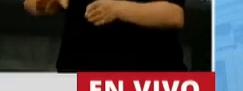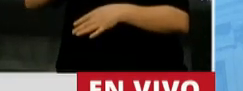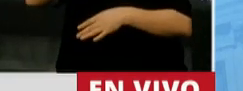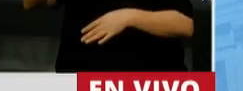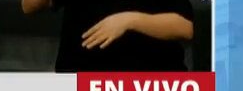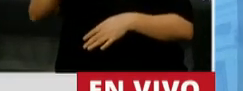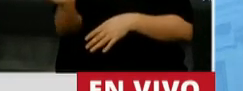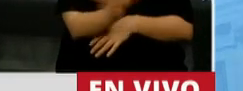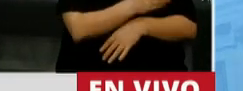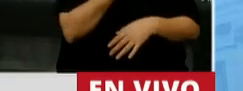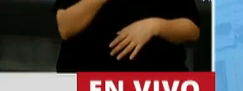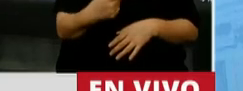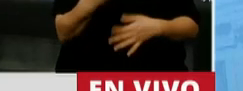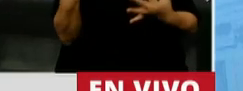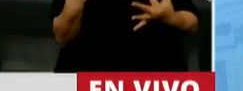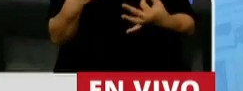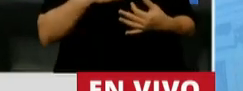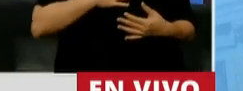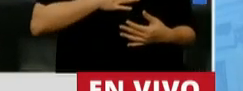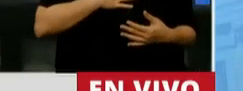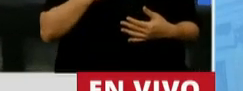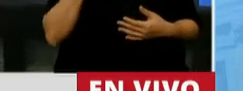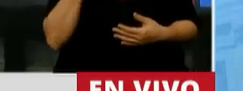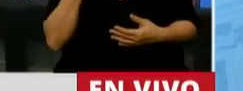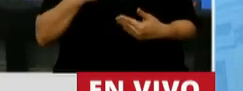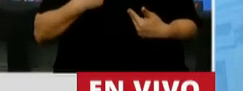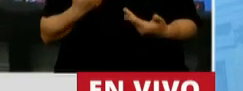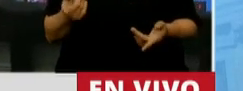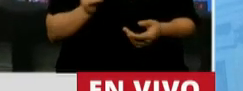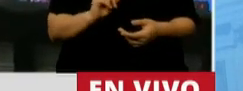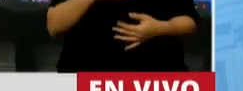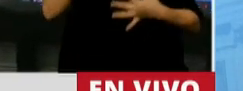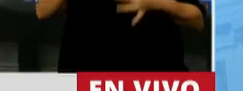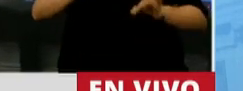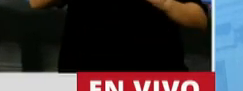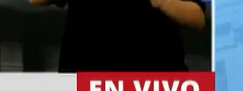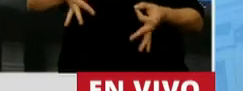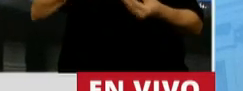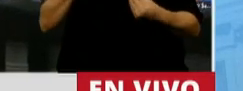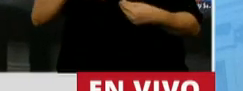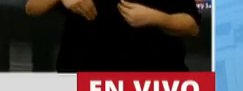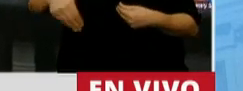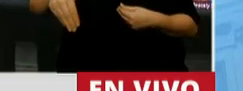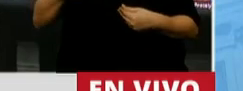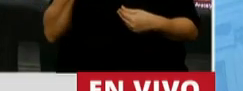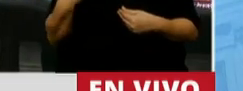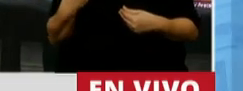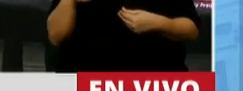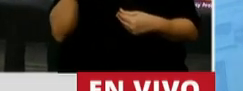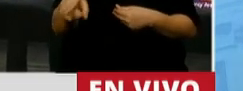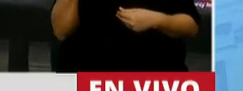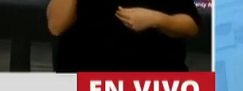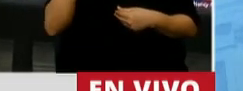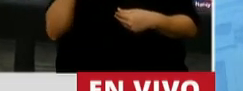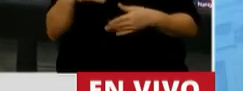buenas intenciones. Tenemos todas las buenas intenciones y sabemos que el camino que estamos recorriendo es el que tiene